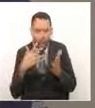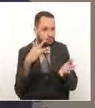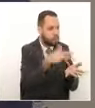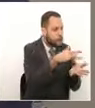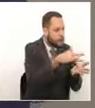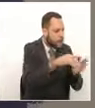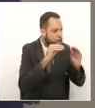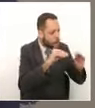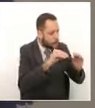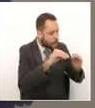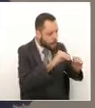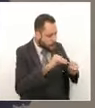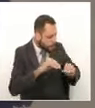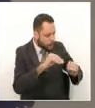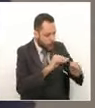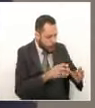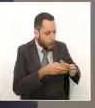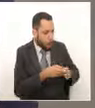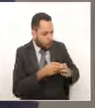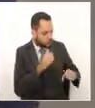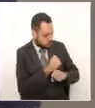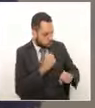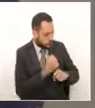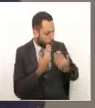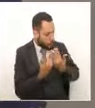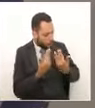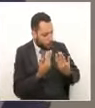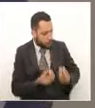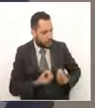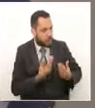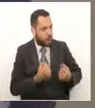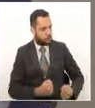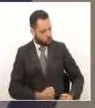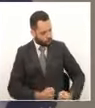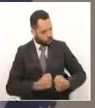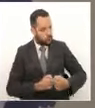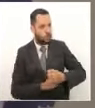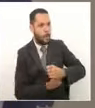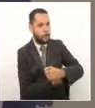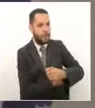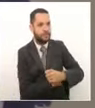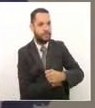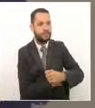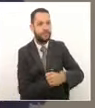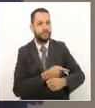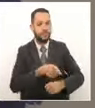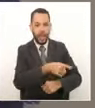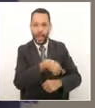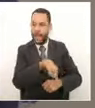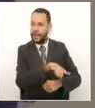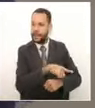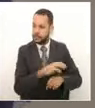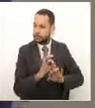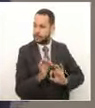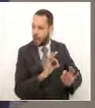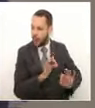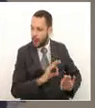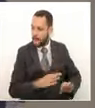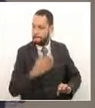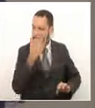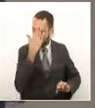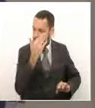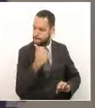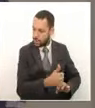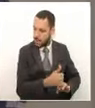convenciendo a todo el equipo de trabajo y fortaleciéndolo y este equipo salió y preparó a todas las instituciones y ellos